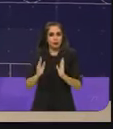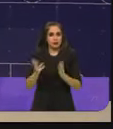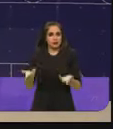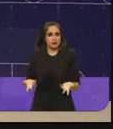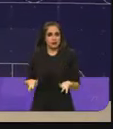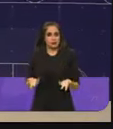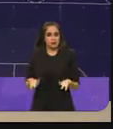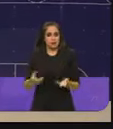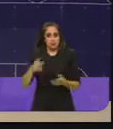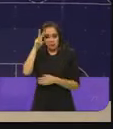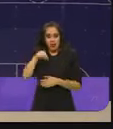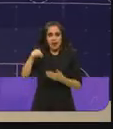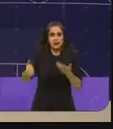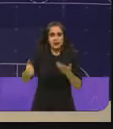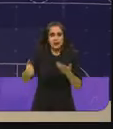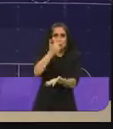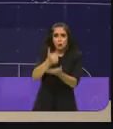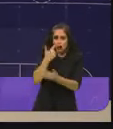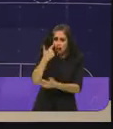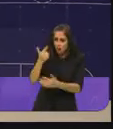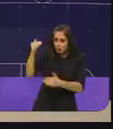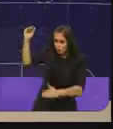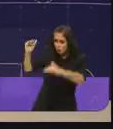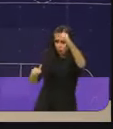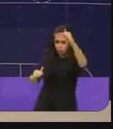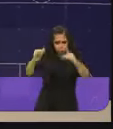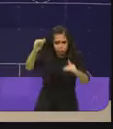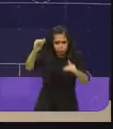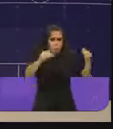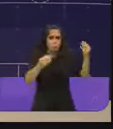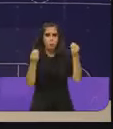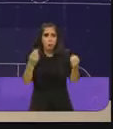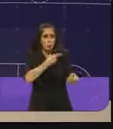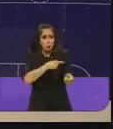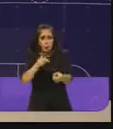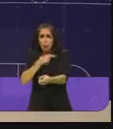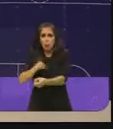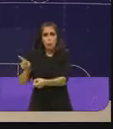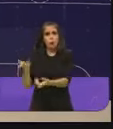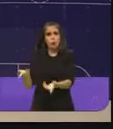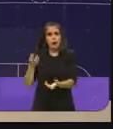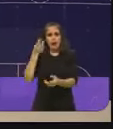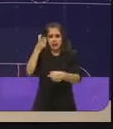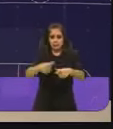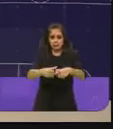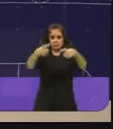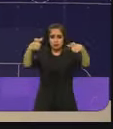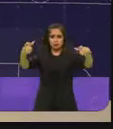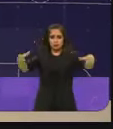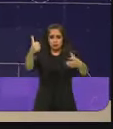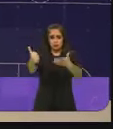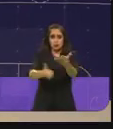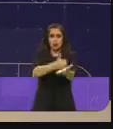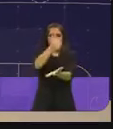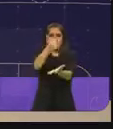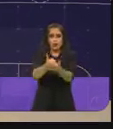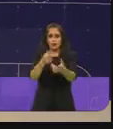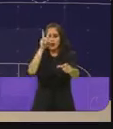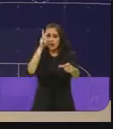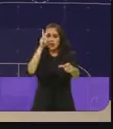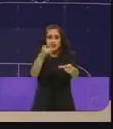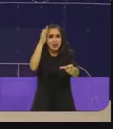profundamente desigual y pobre. Por su tamaño esto es inaceptable. Una ciudad